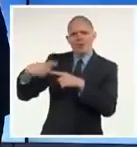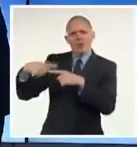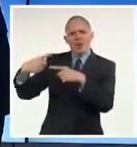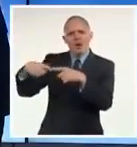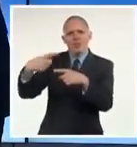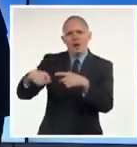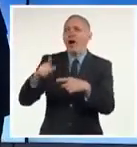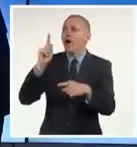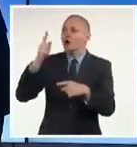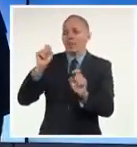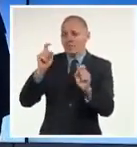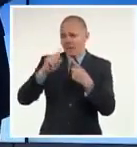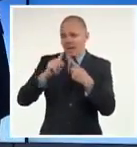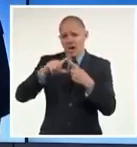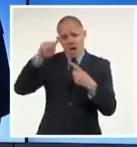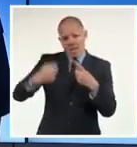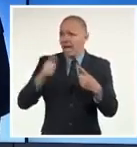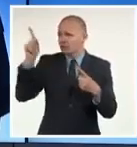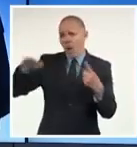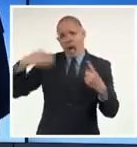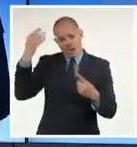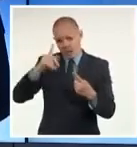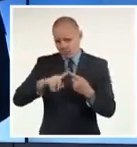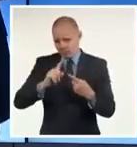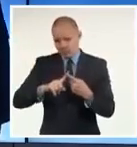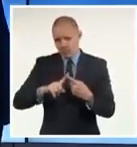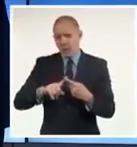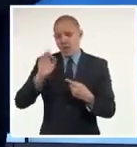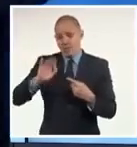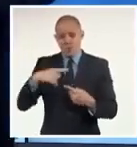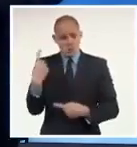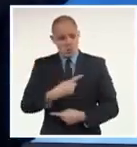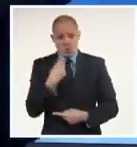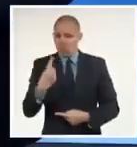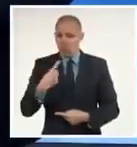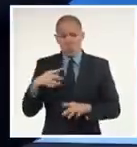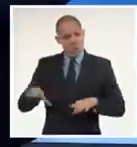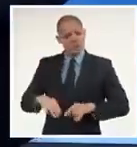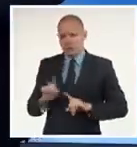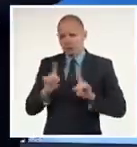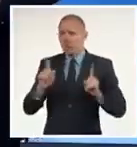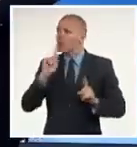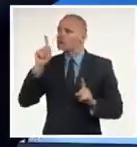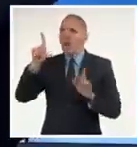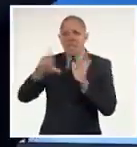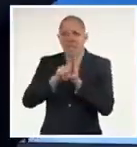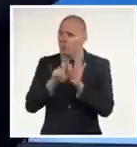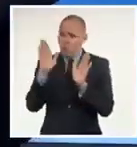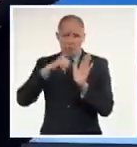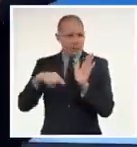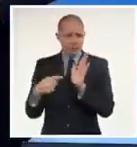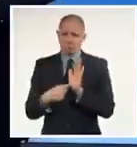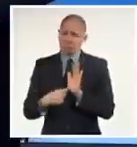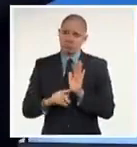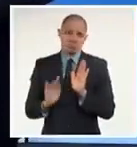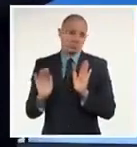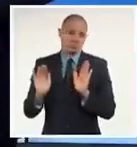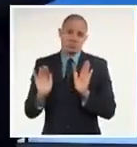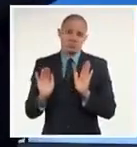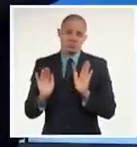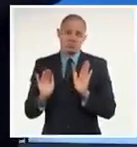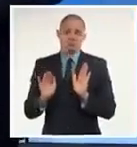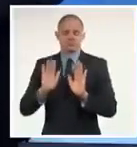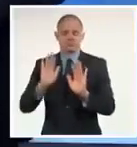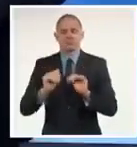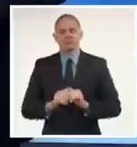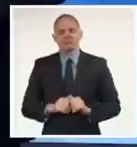reglas son universalmente repudiados y carecen de valor legal. Para entender la posición de Cuba, es